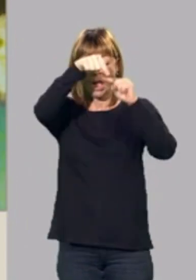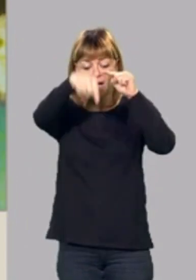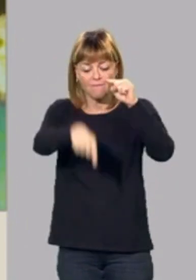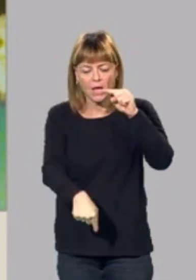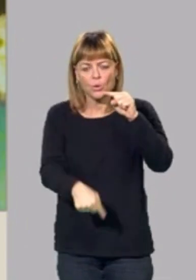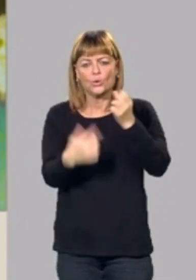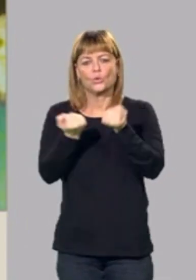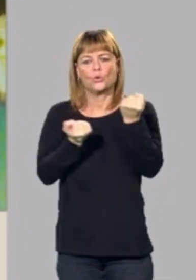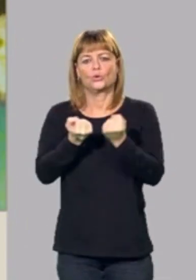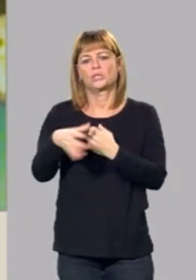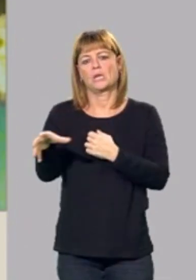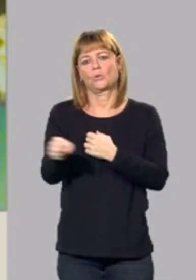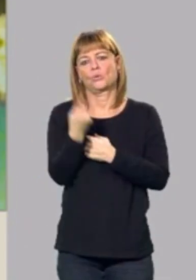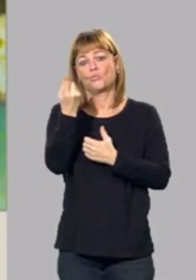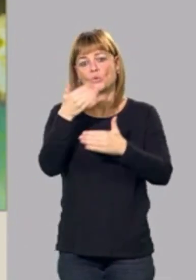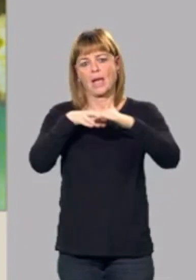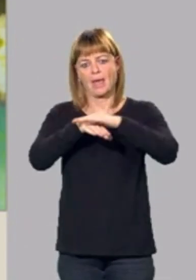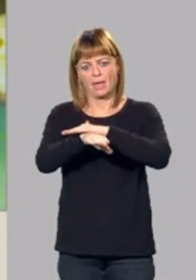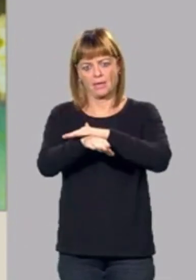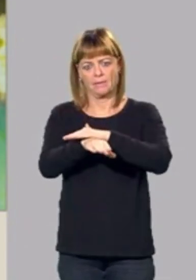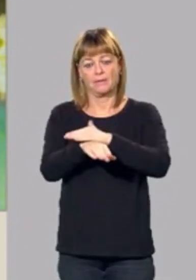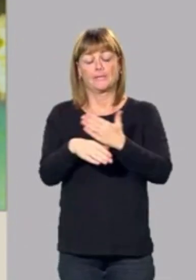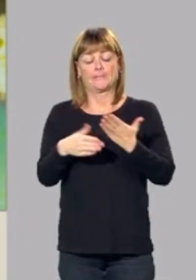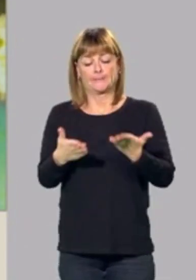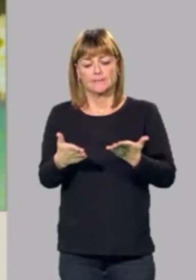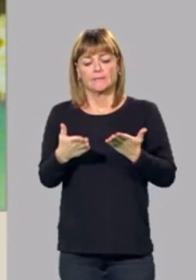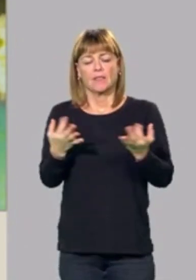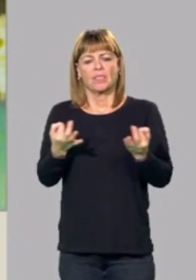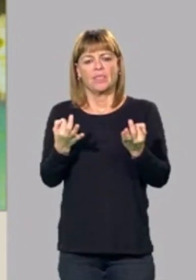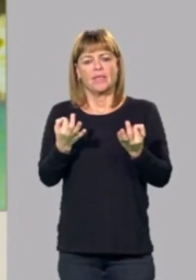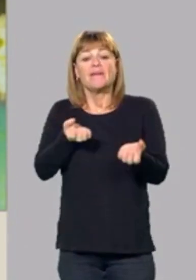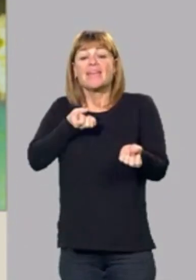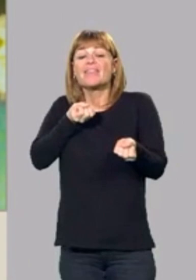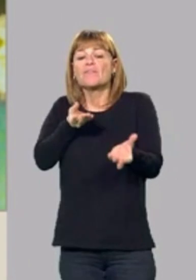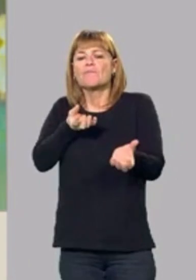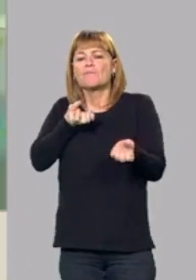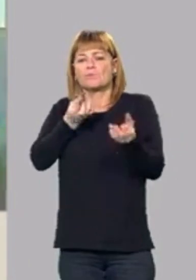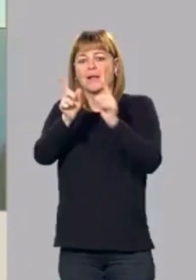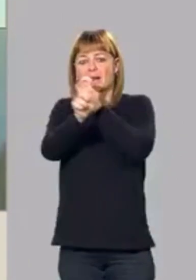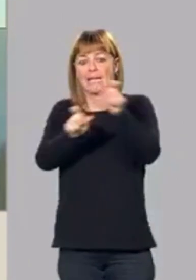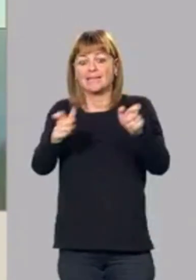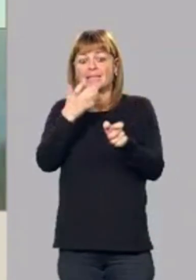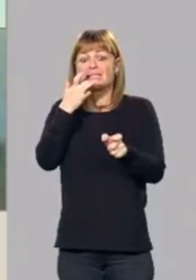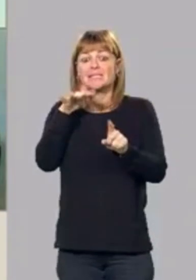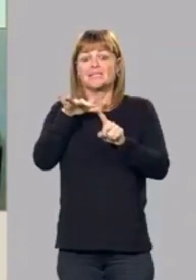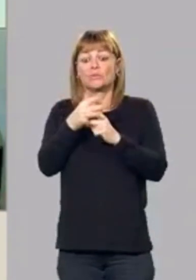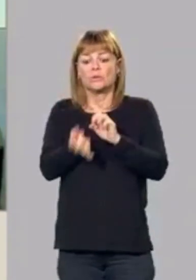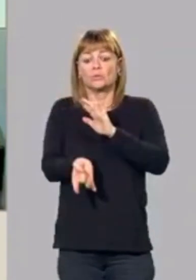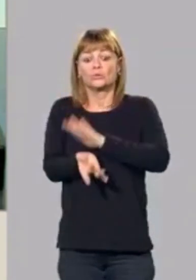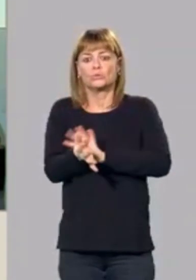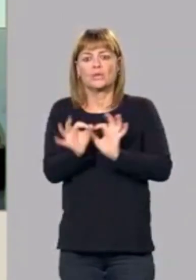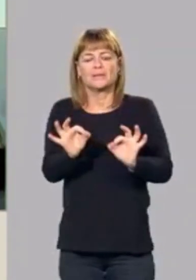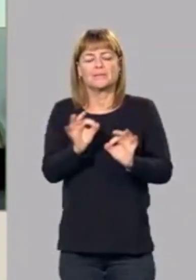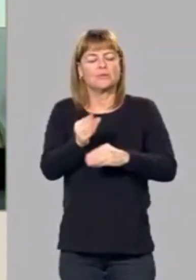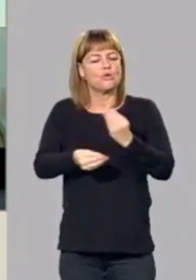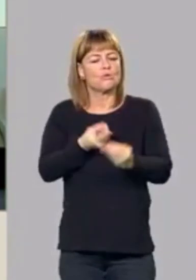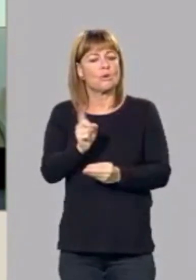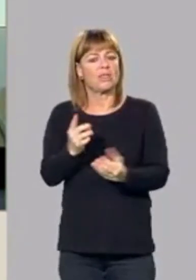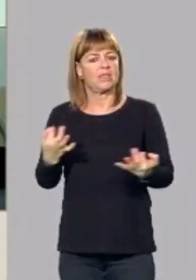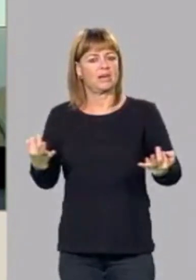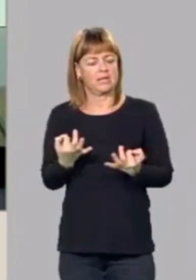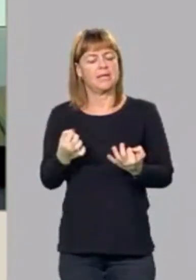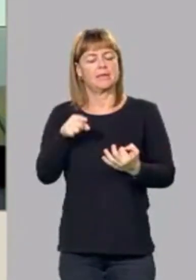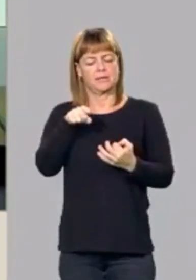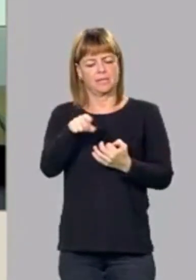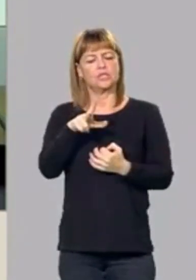a un garaje. Creo que hay que informar a la gente de lo que no hay que hacer en situaciones como esta y es una de las propuestas que desde Chun